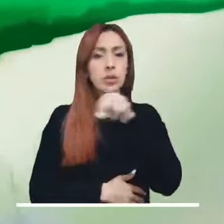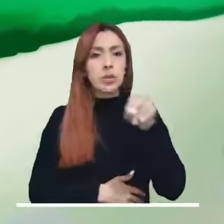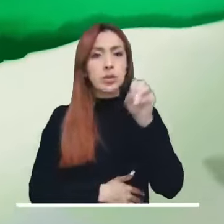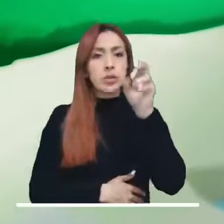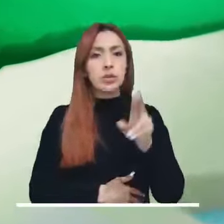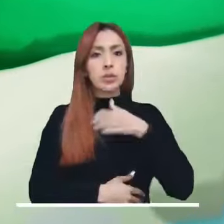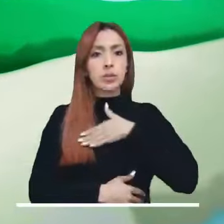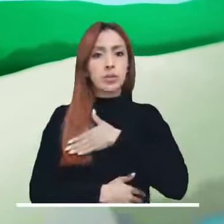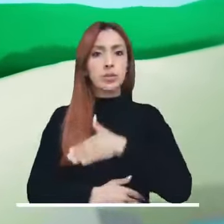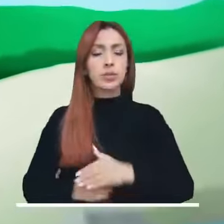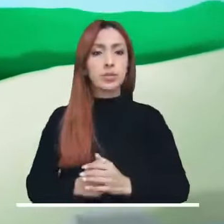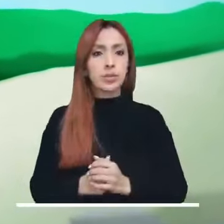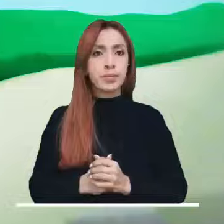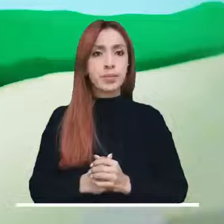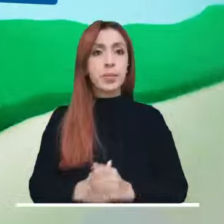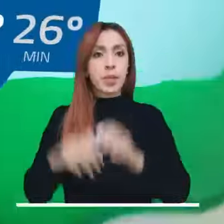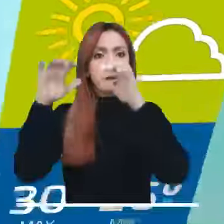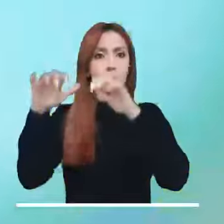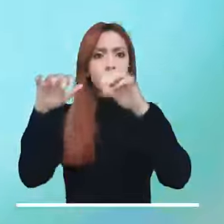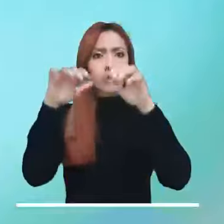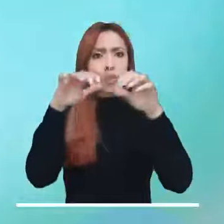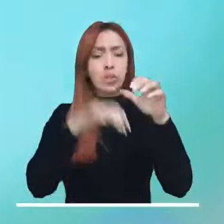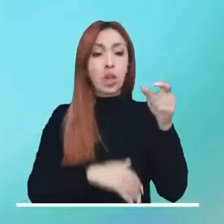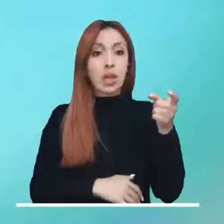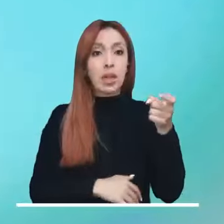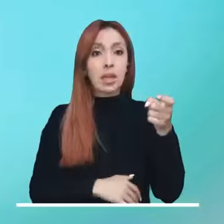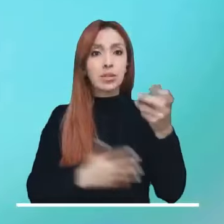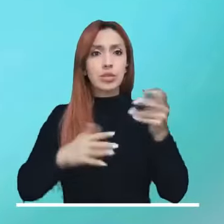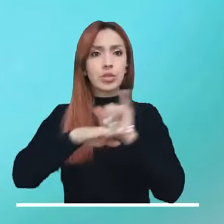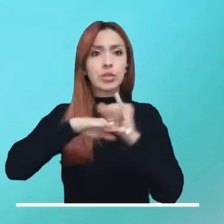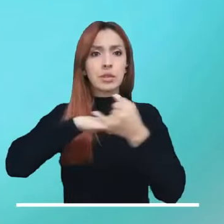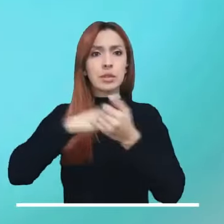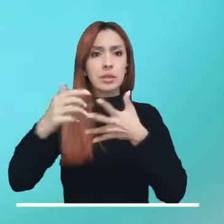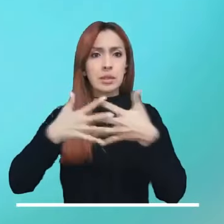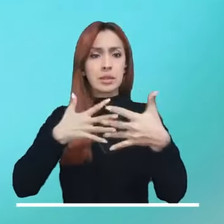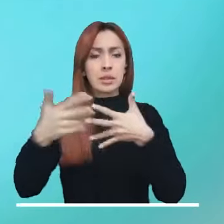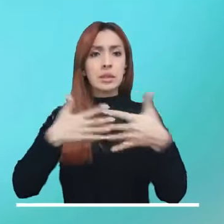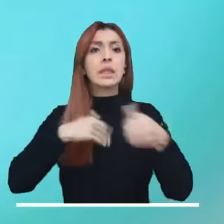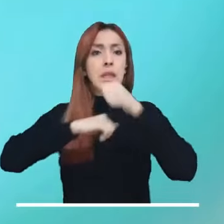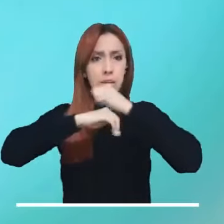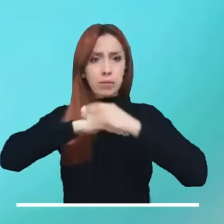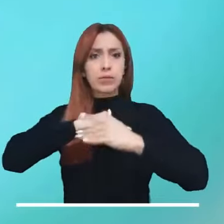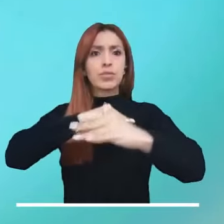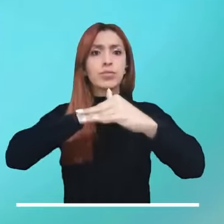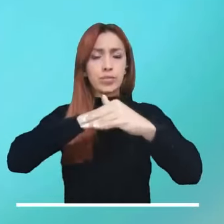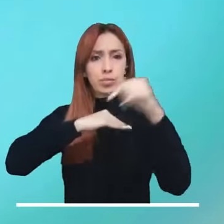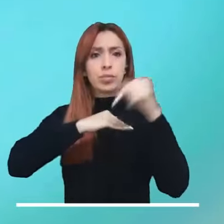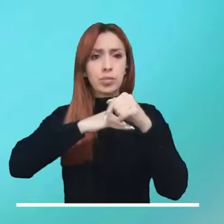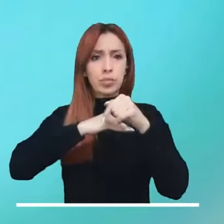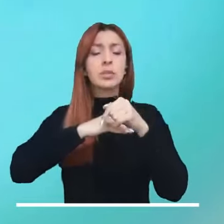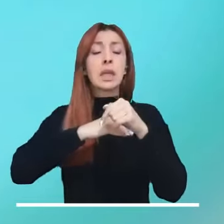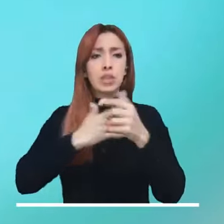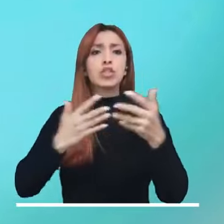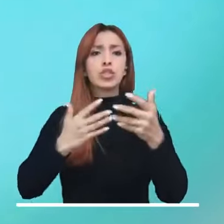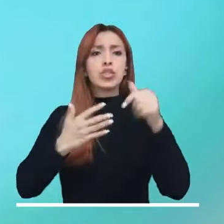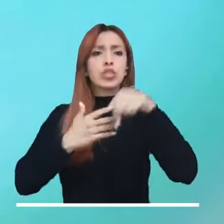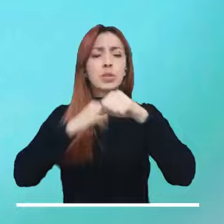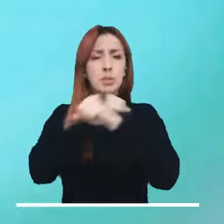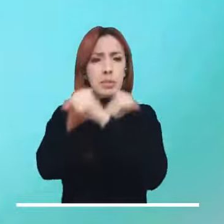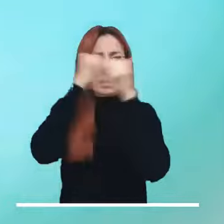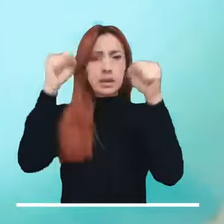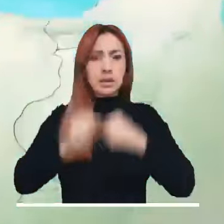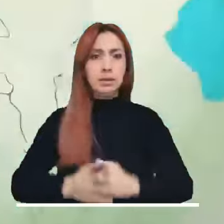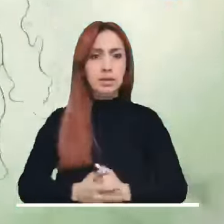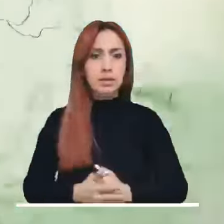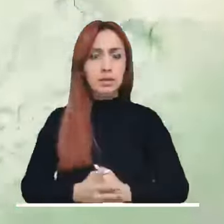Bolívar. Tiempo lluvioso y gris se espera en la isla de Providencia y en la zona marítima del archipiélago durante las horas de